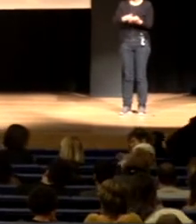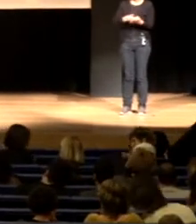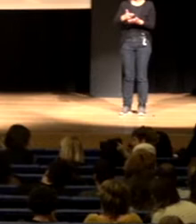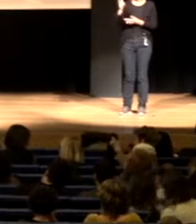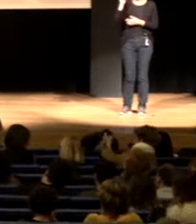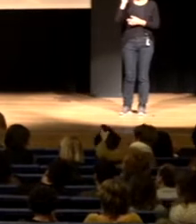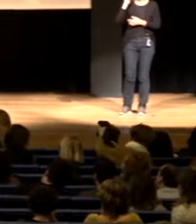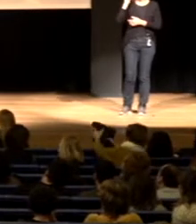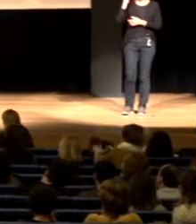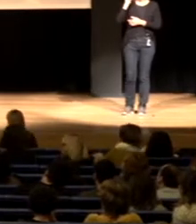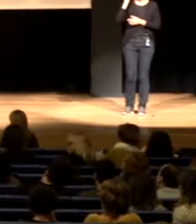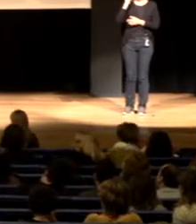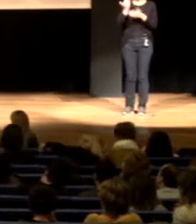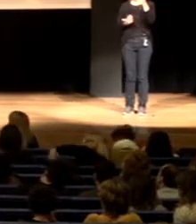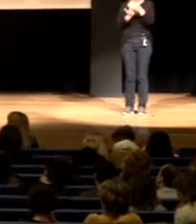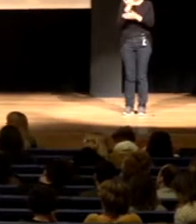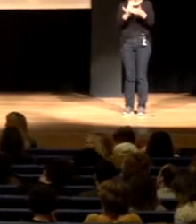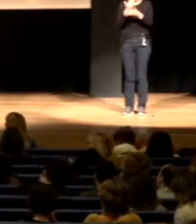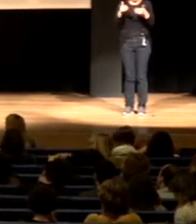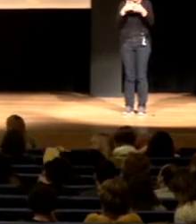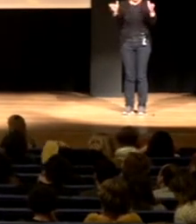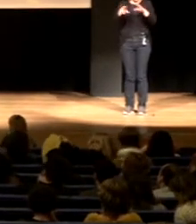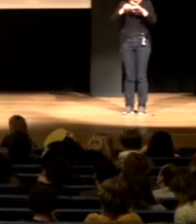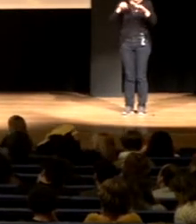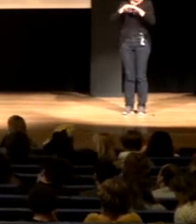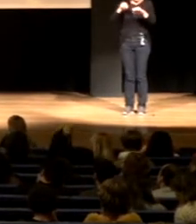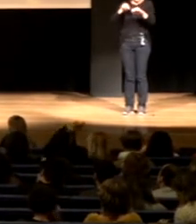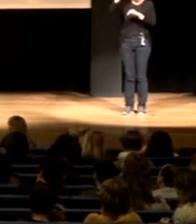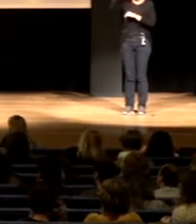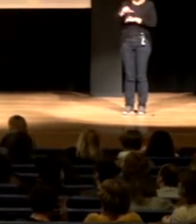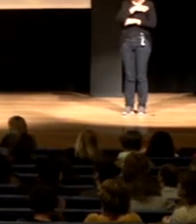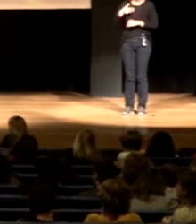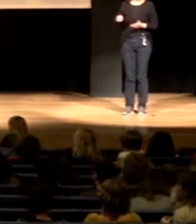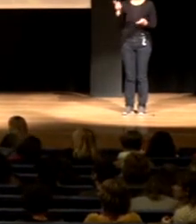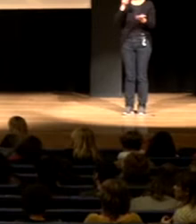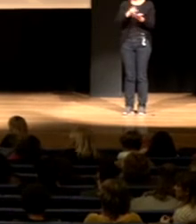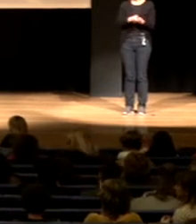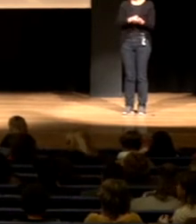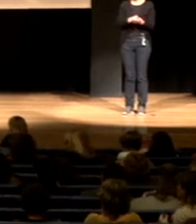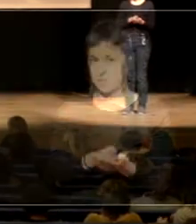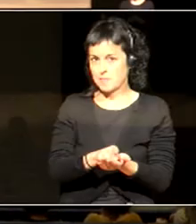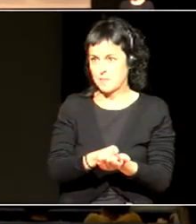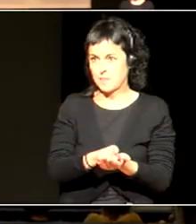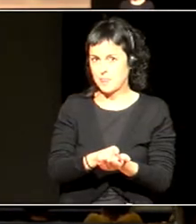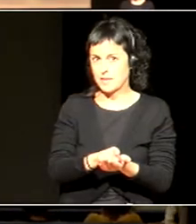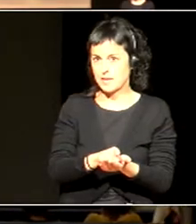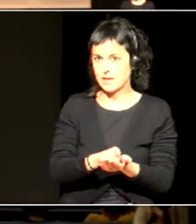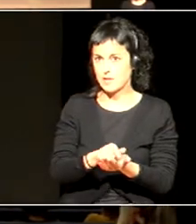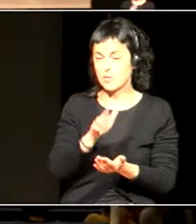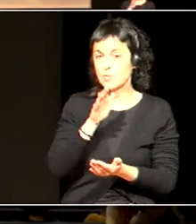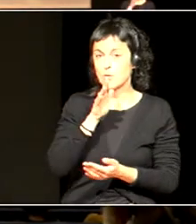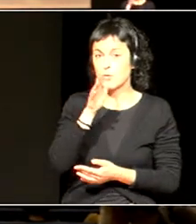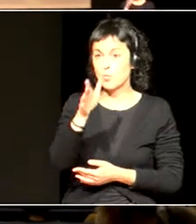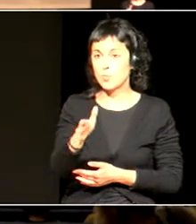jardunaldia huek asterakoan eskaini genizuen bideoa berriz ere jartzeko, ze gaur atzo, gaur hemen zaudeten